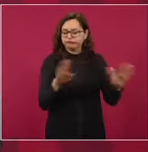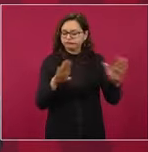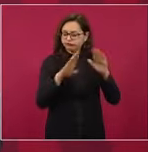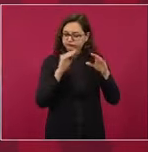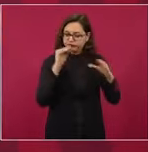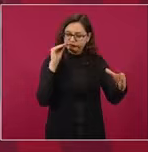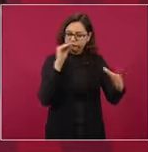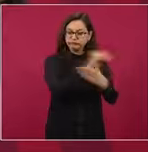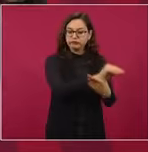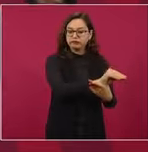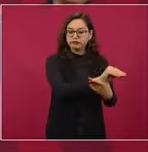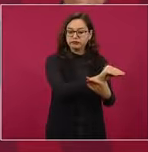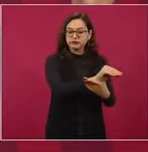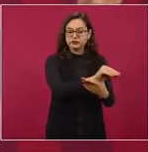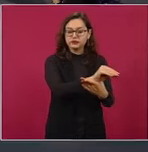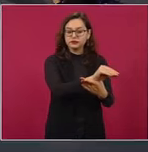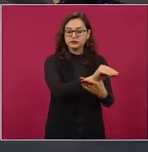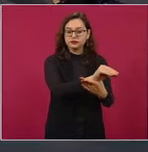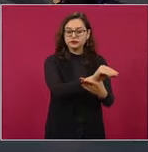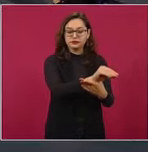para no estar escuchando.